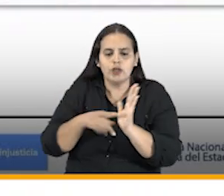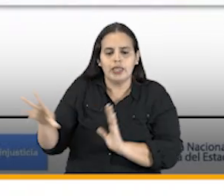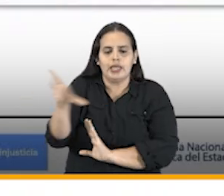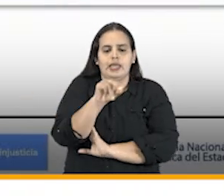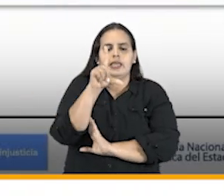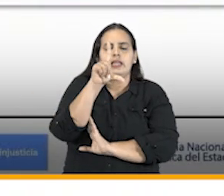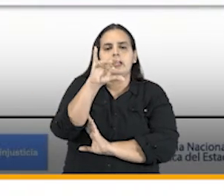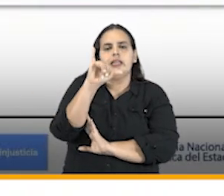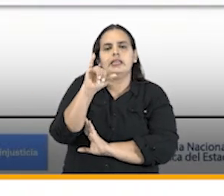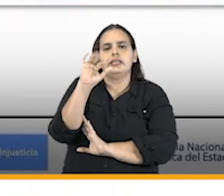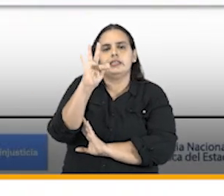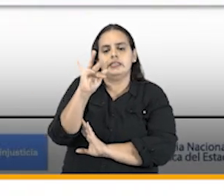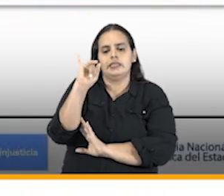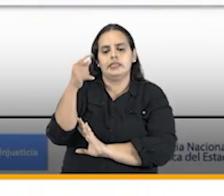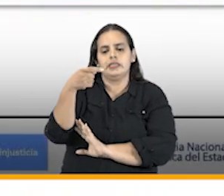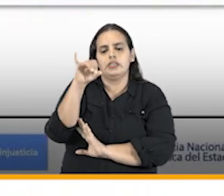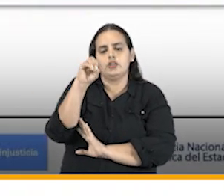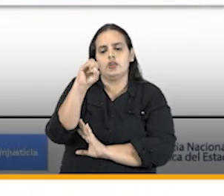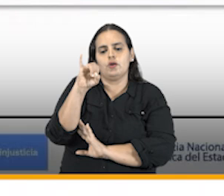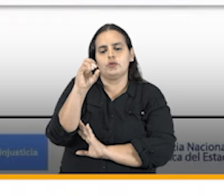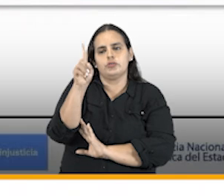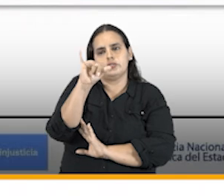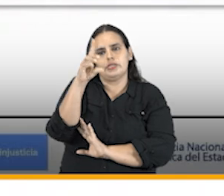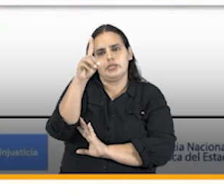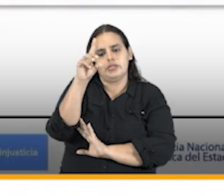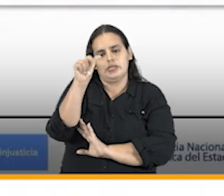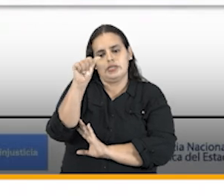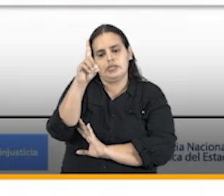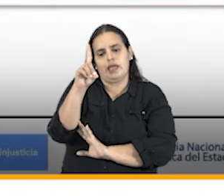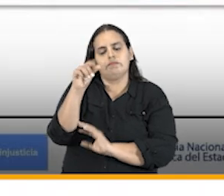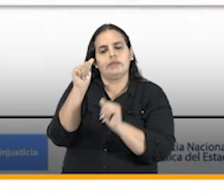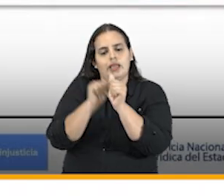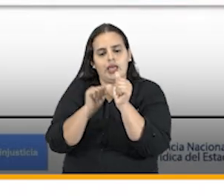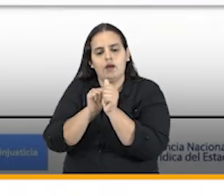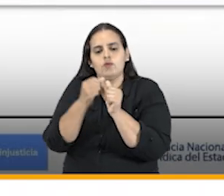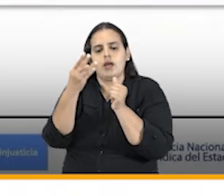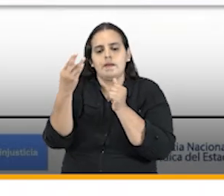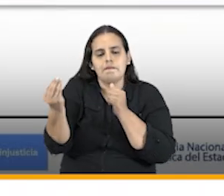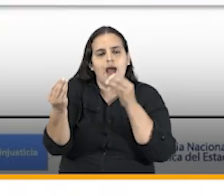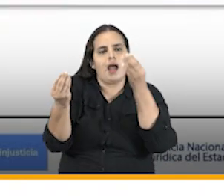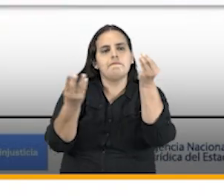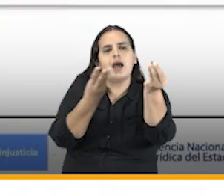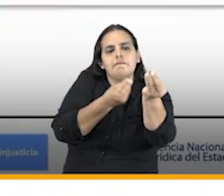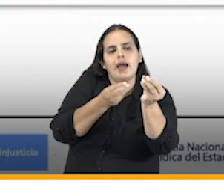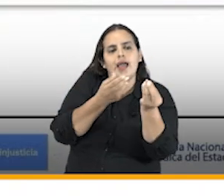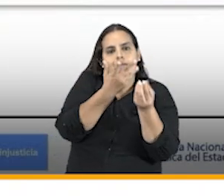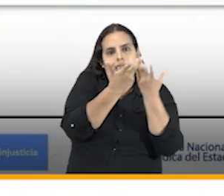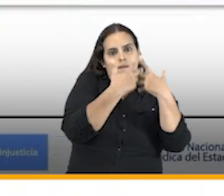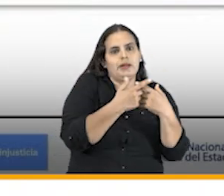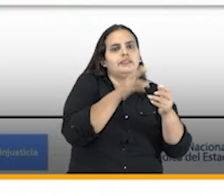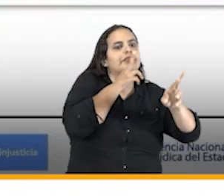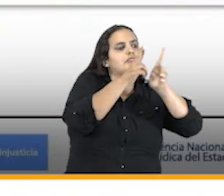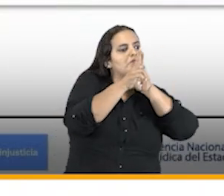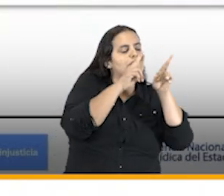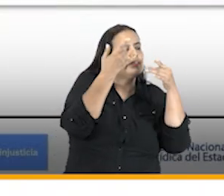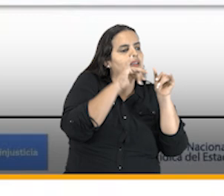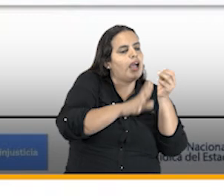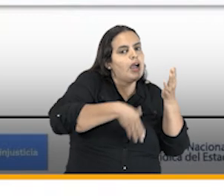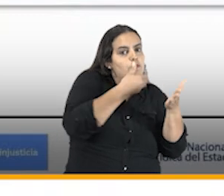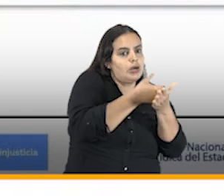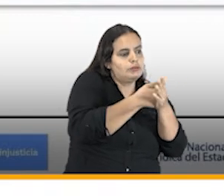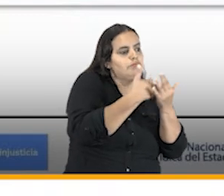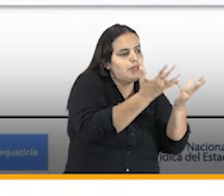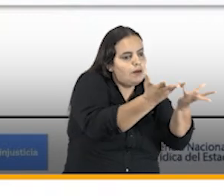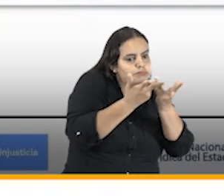a nivel nacional sectorial y por entidad que presentan el resultado los principales